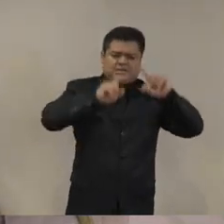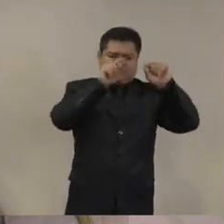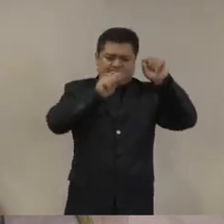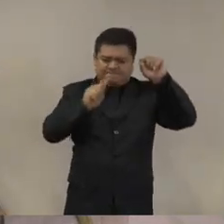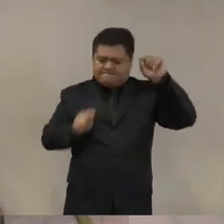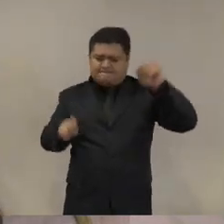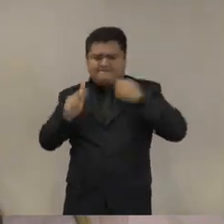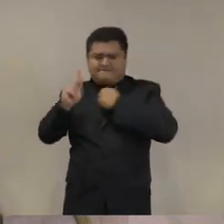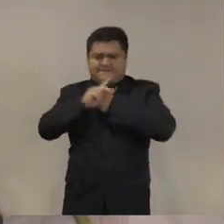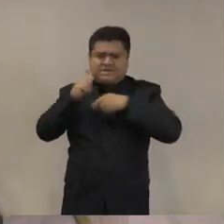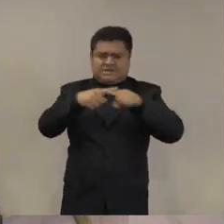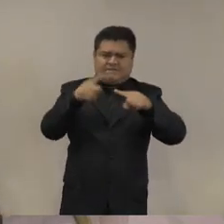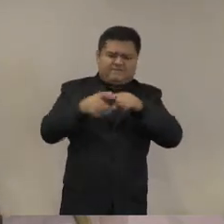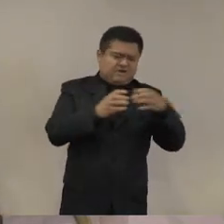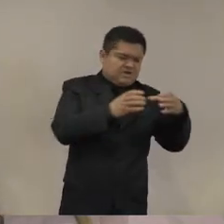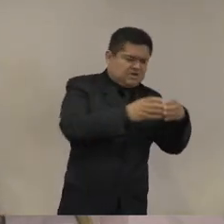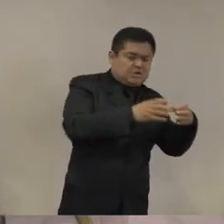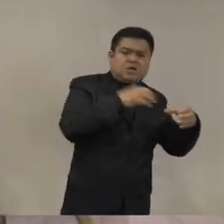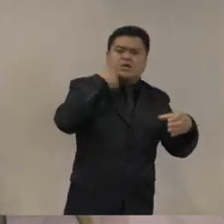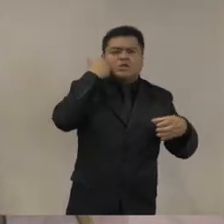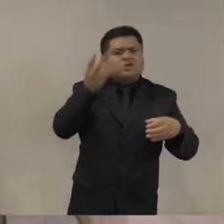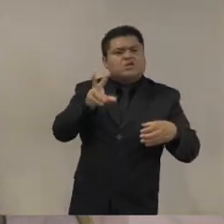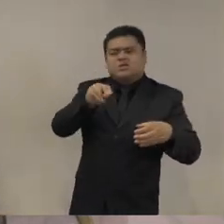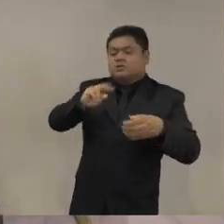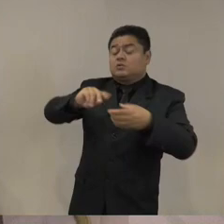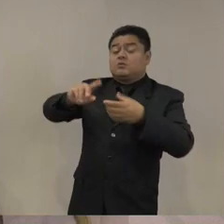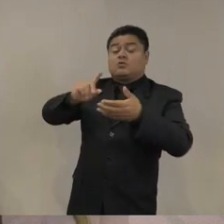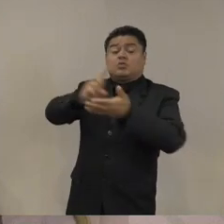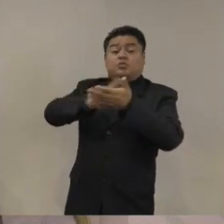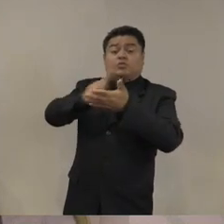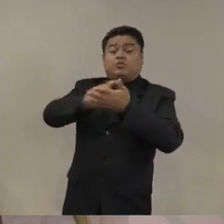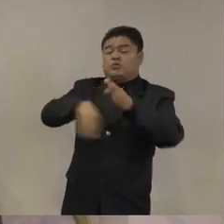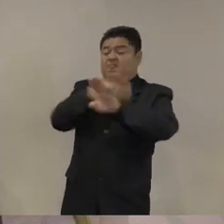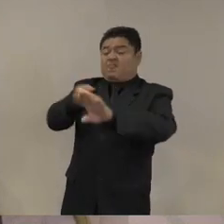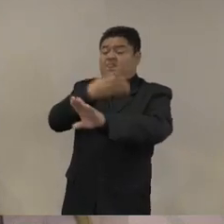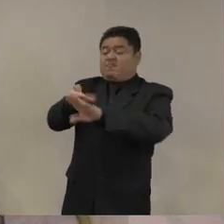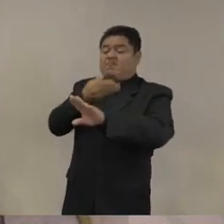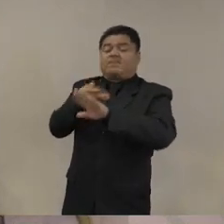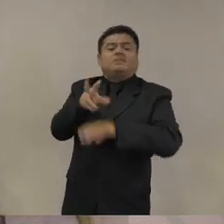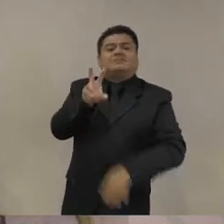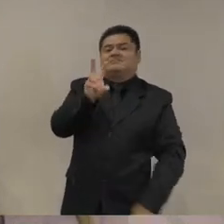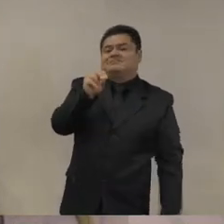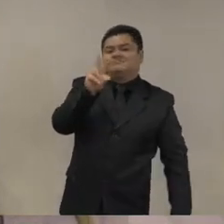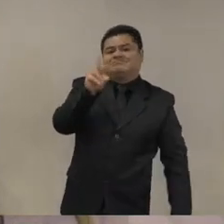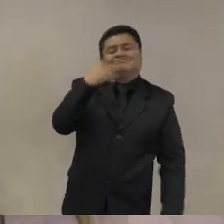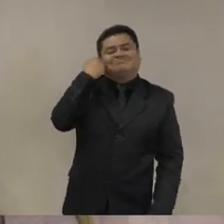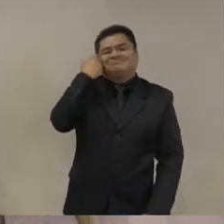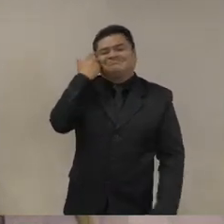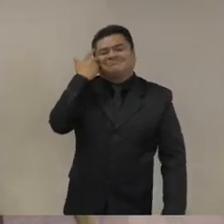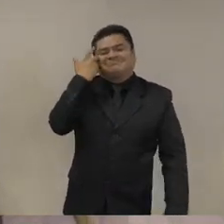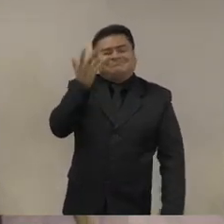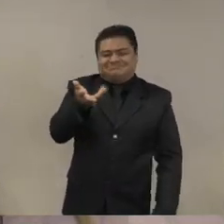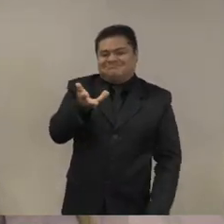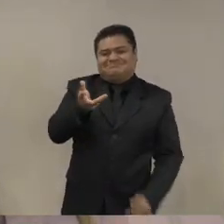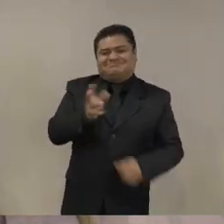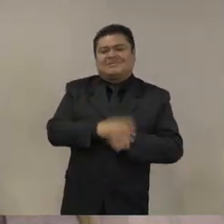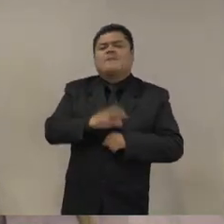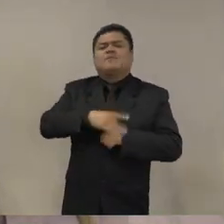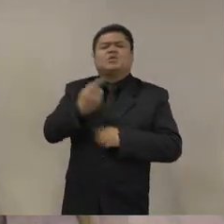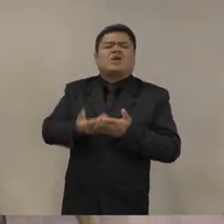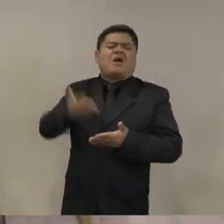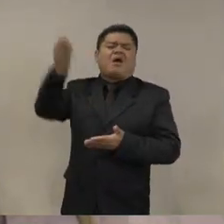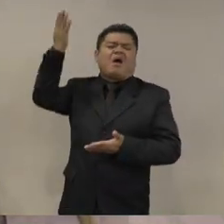temían que la cercanía con el narcotráfico entonces no se hablaba de crimen organizado pudiera